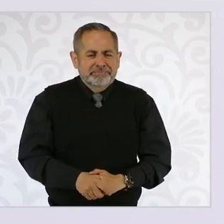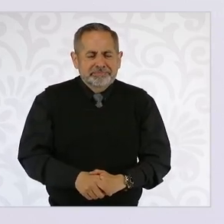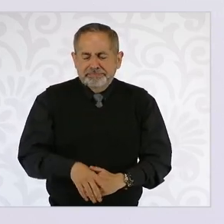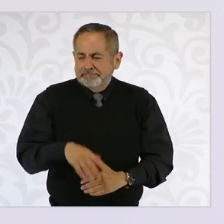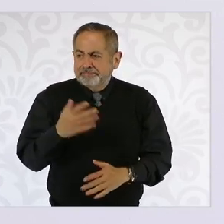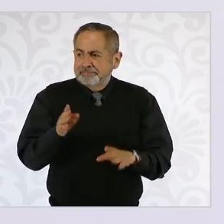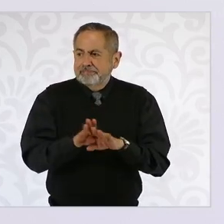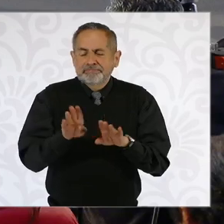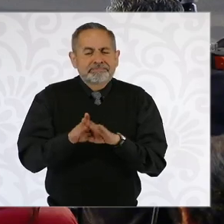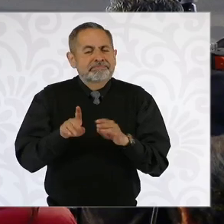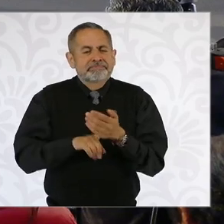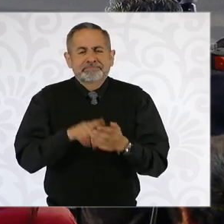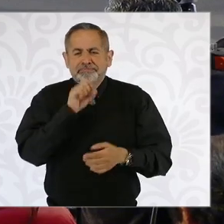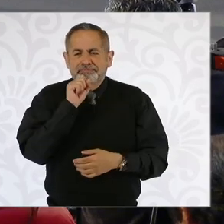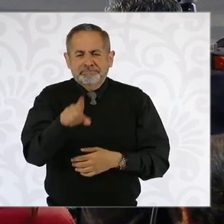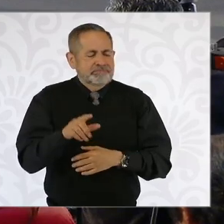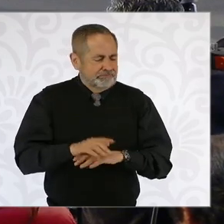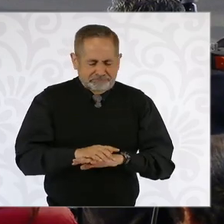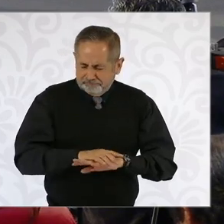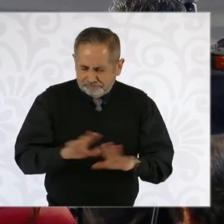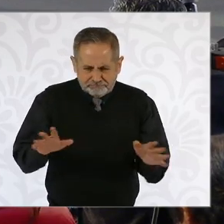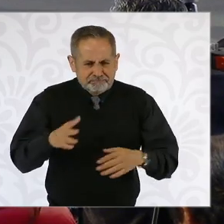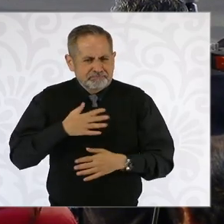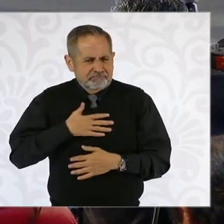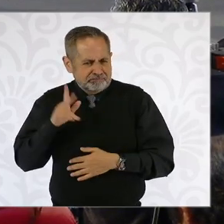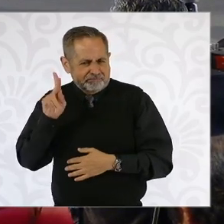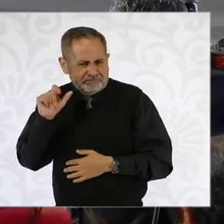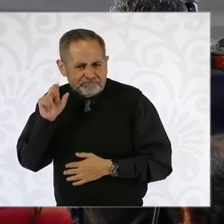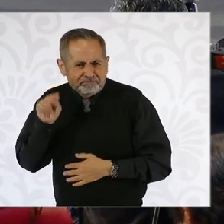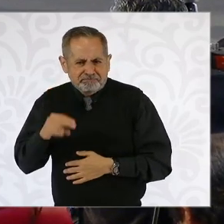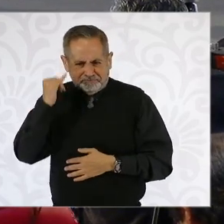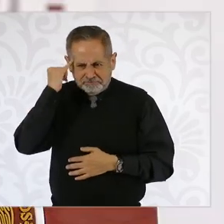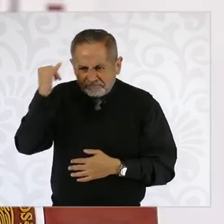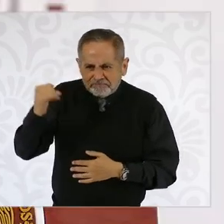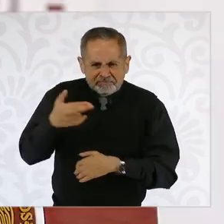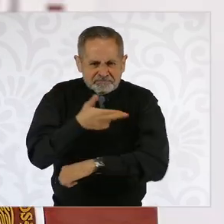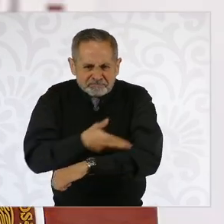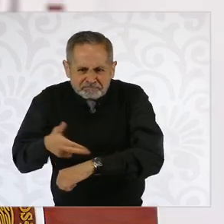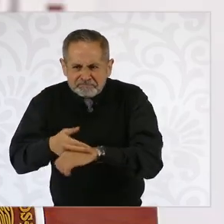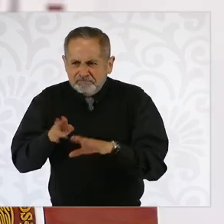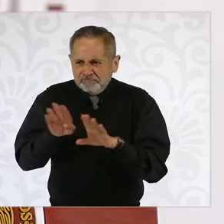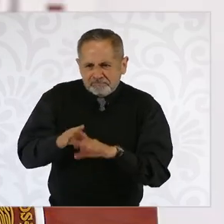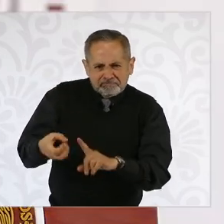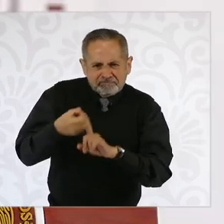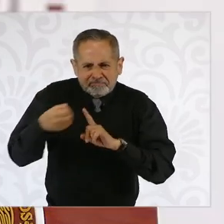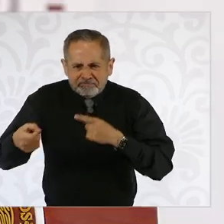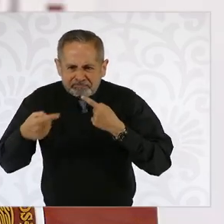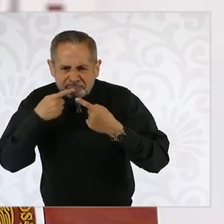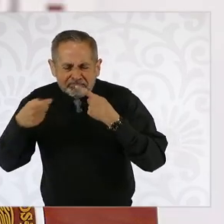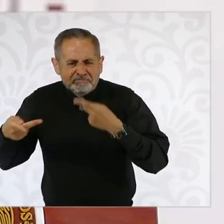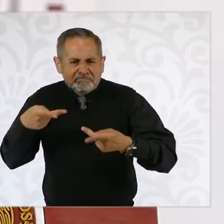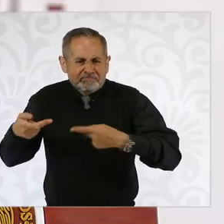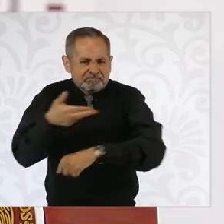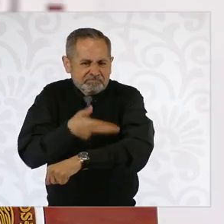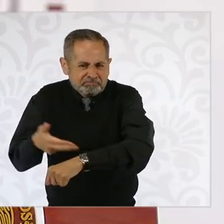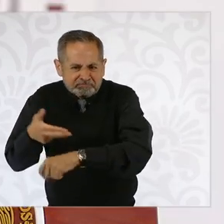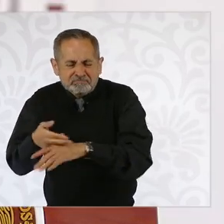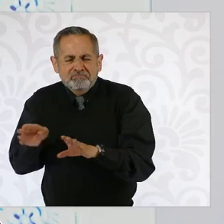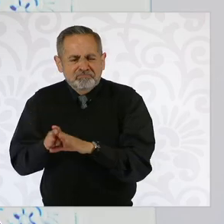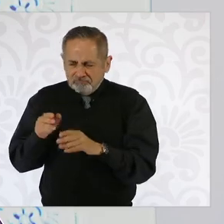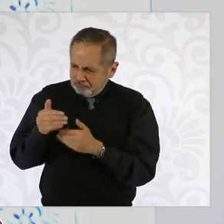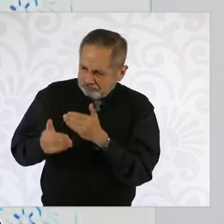Entonces, nosotros tenemos estrategia y vamos a dar resultados. Se va a ir viendo poco a poco